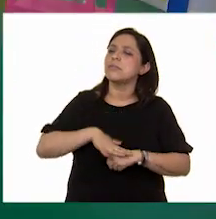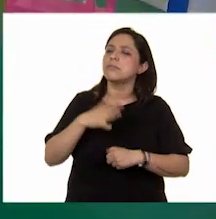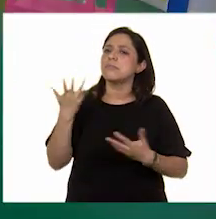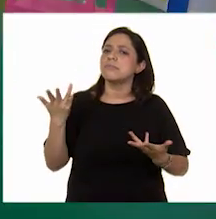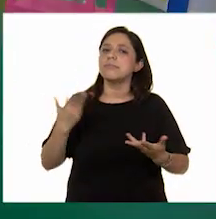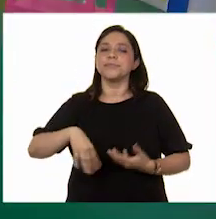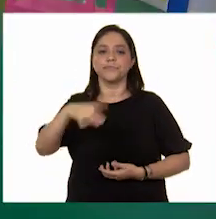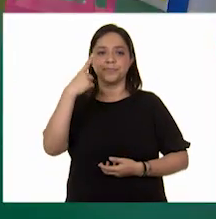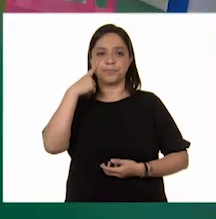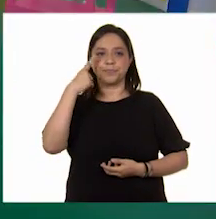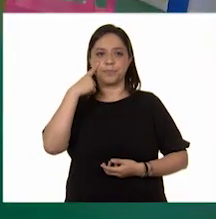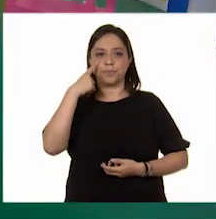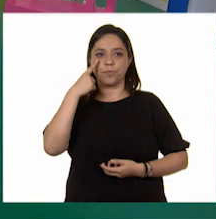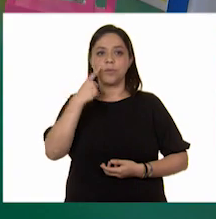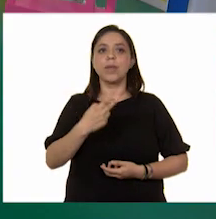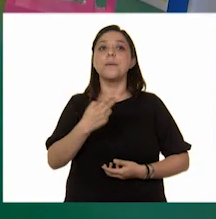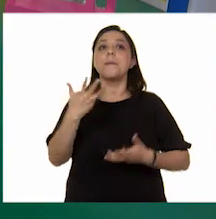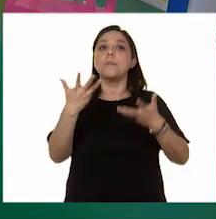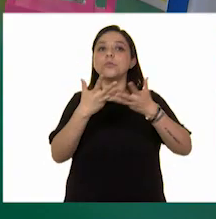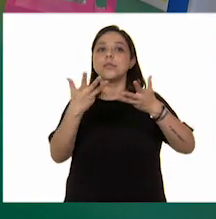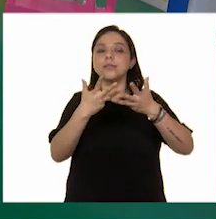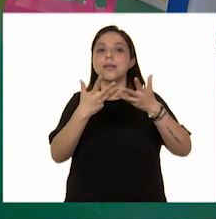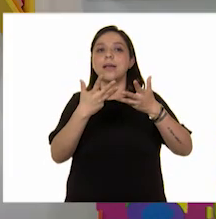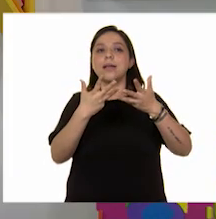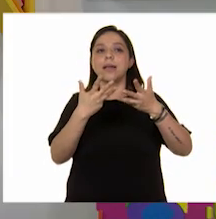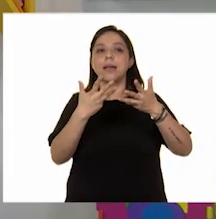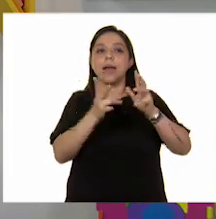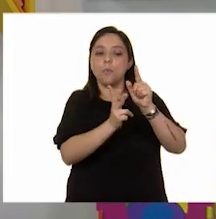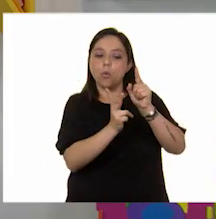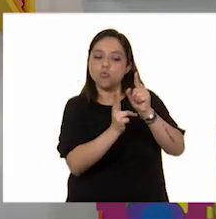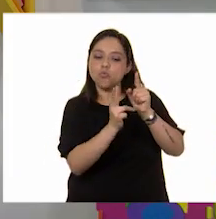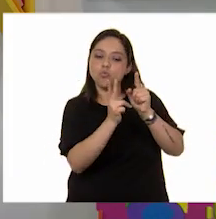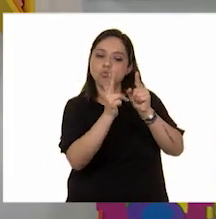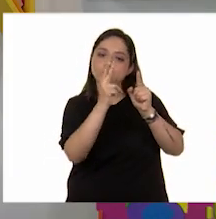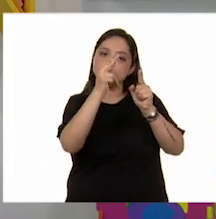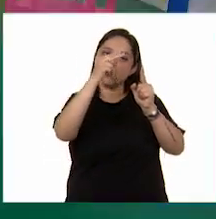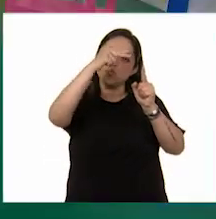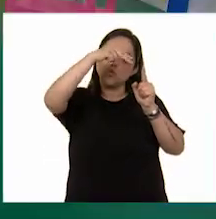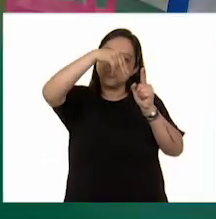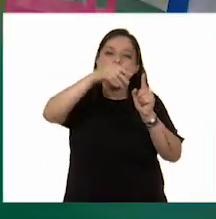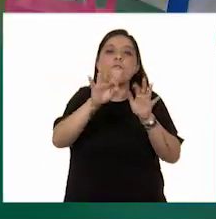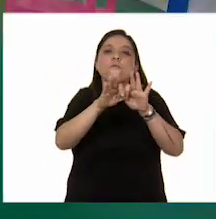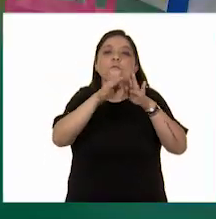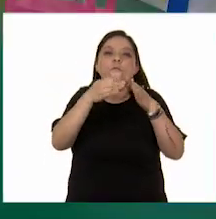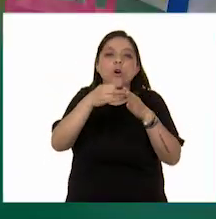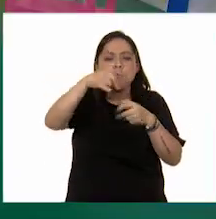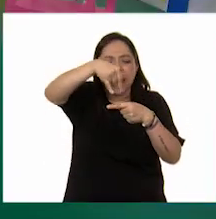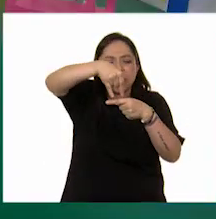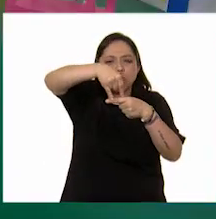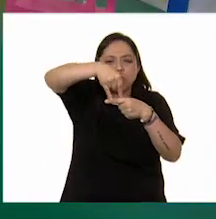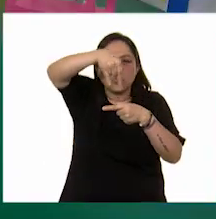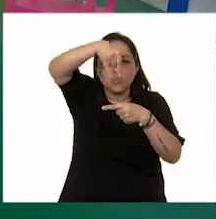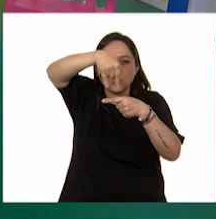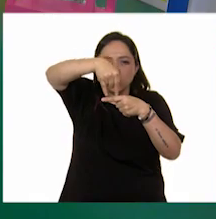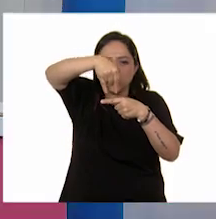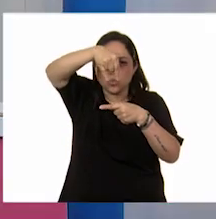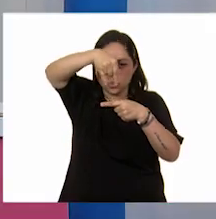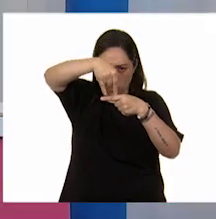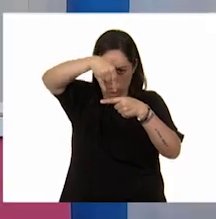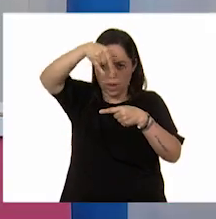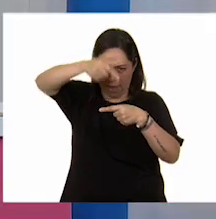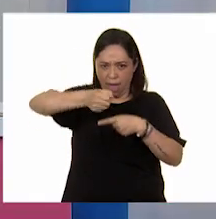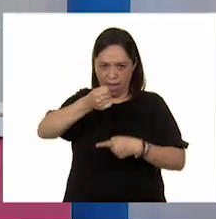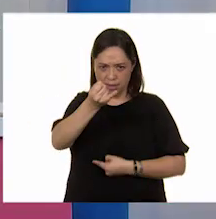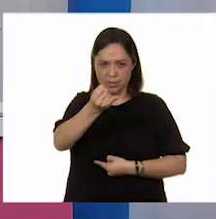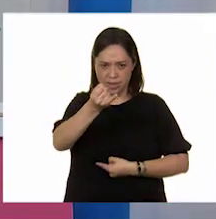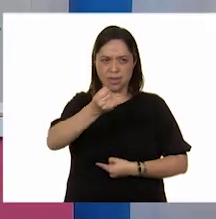un rectángulo. ¡Ah, muy que el agujero, le hacemos un rectángulo. Un rectángulo. El rectángulo